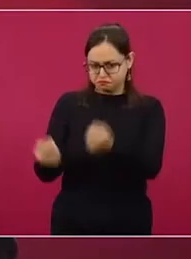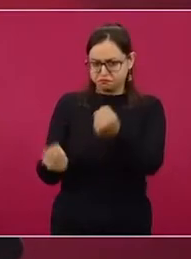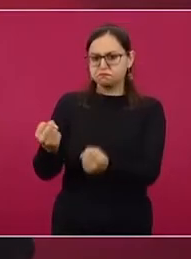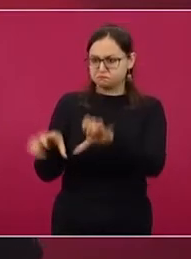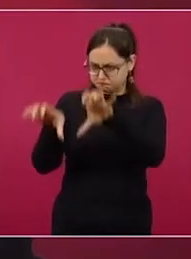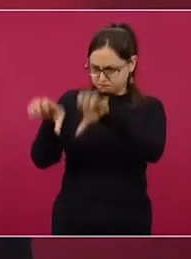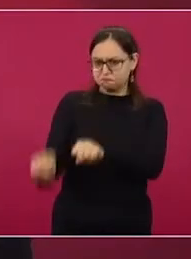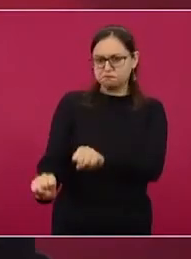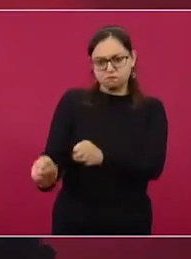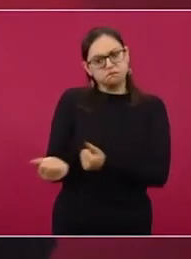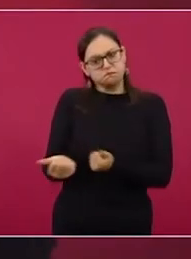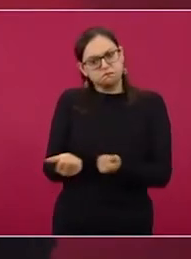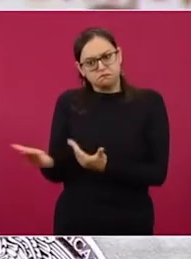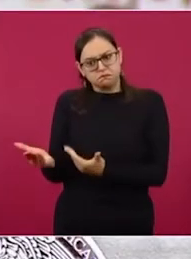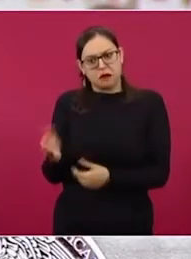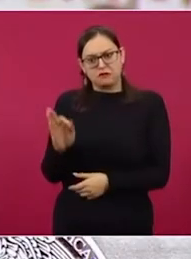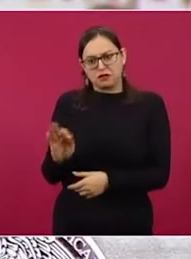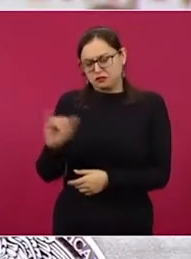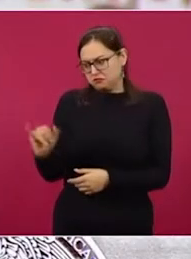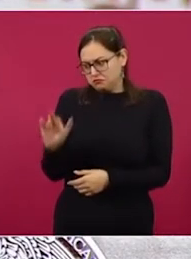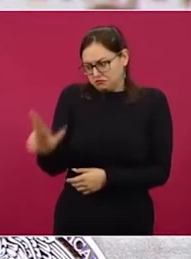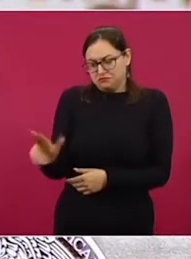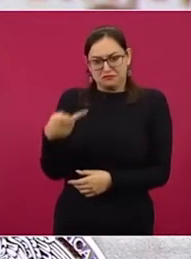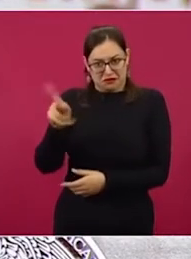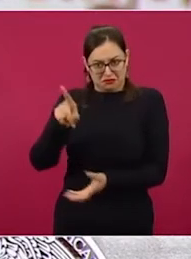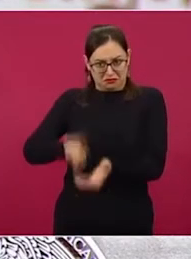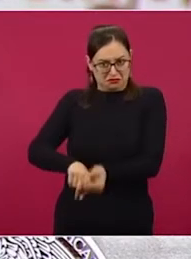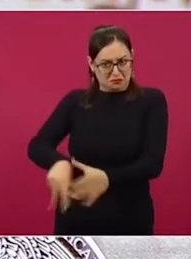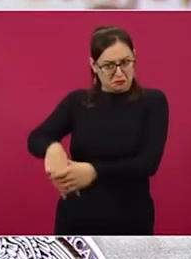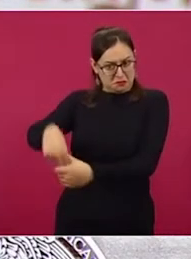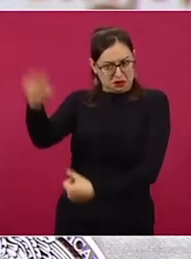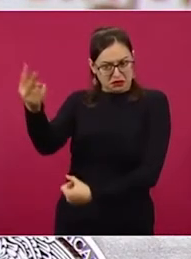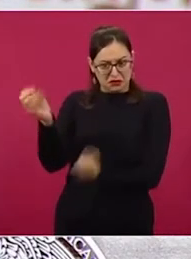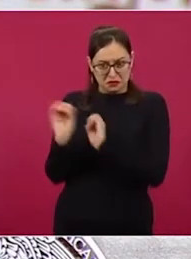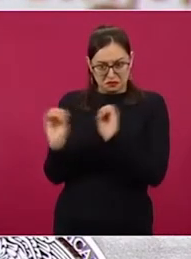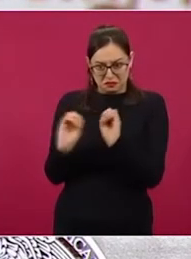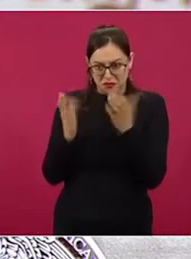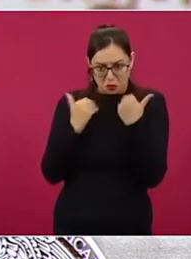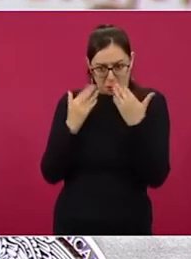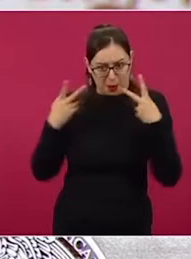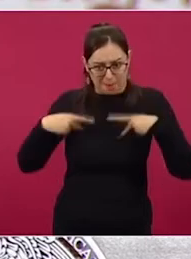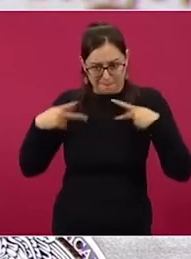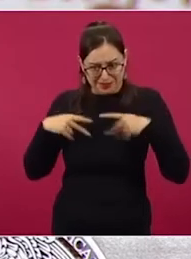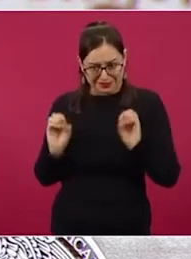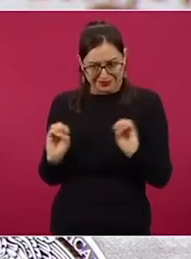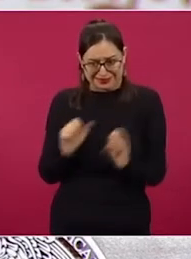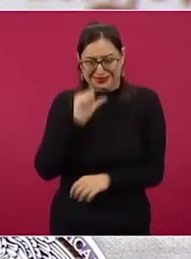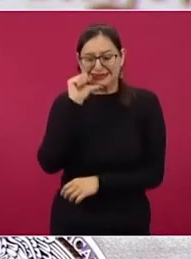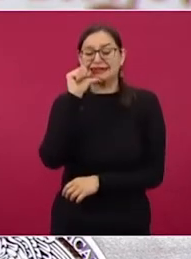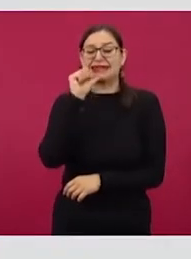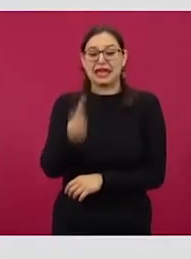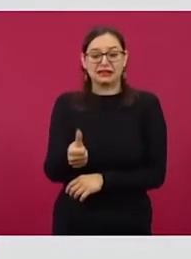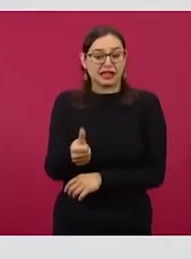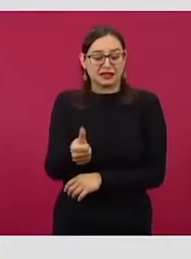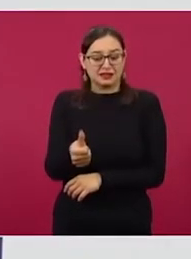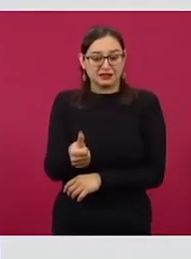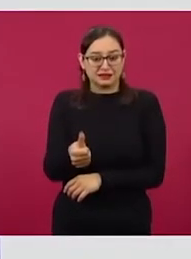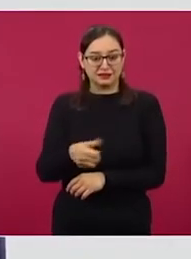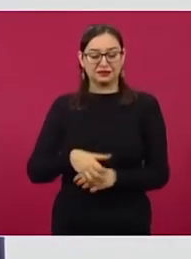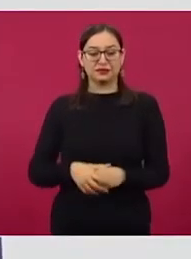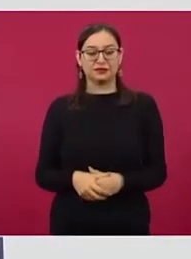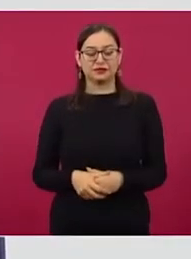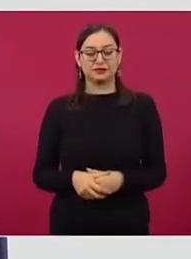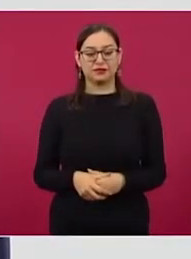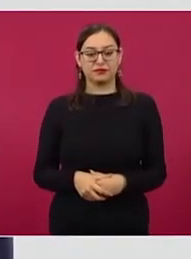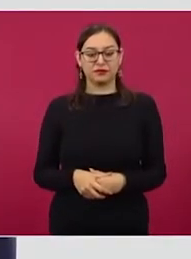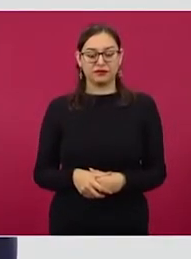disposición de las autoridades correspondientes y de ninguna manera la detención de alguna